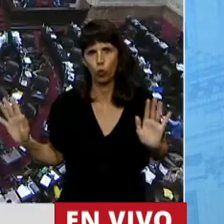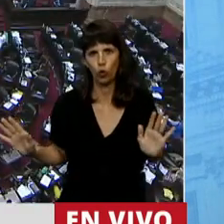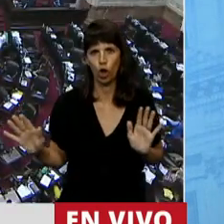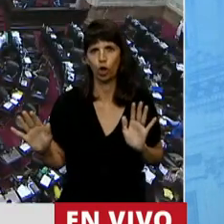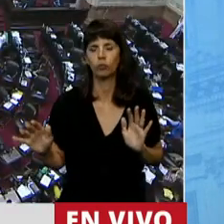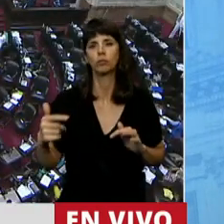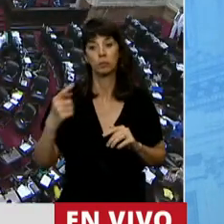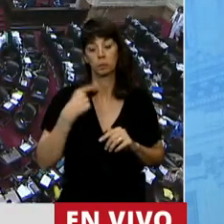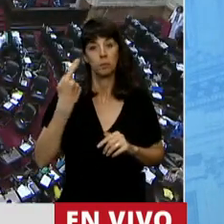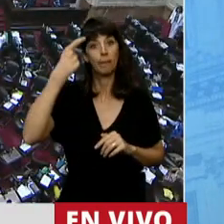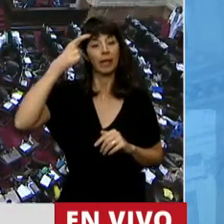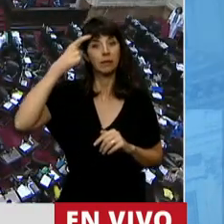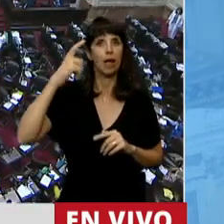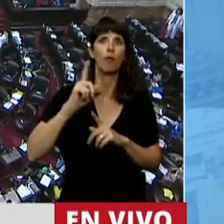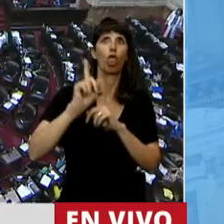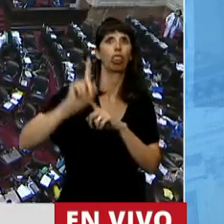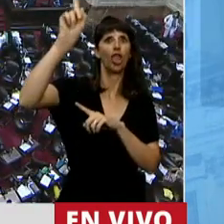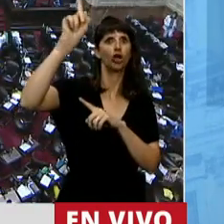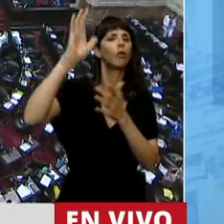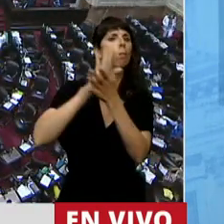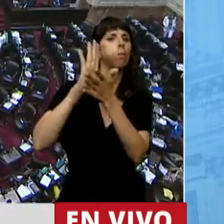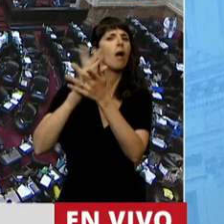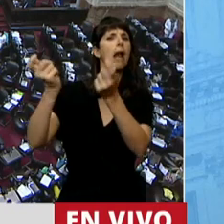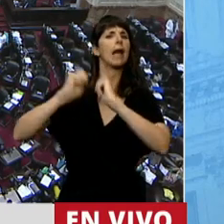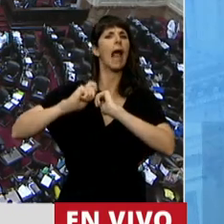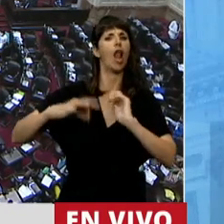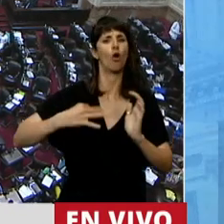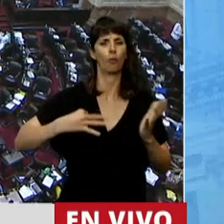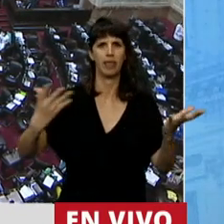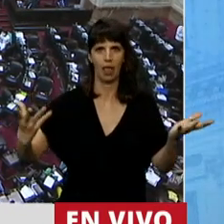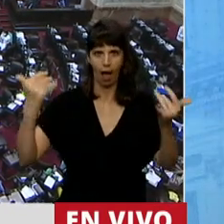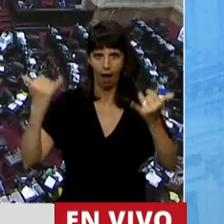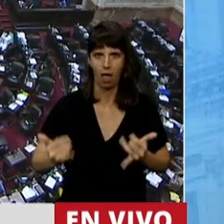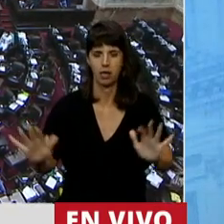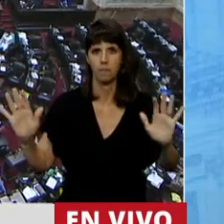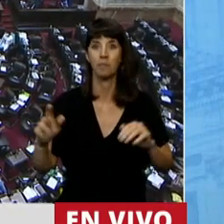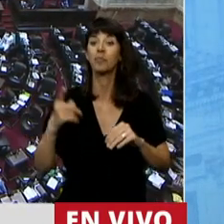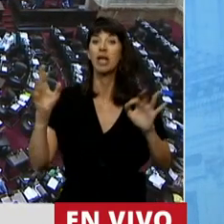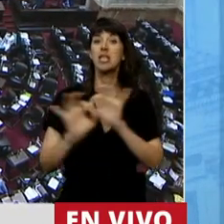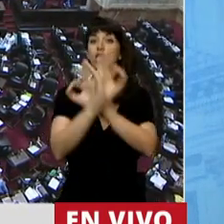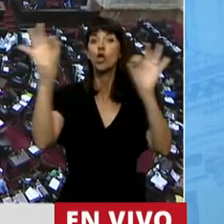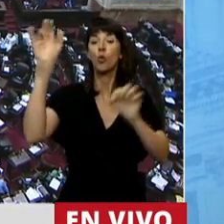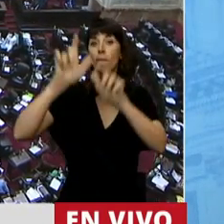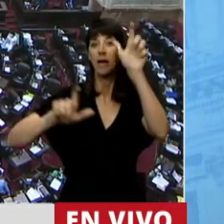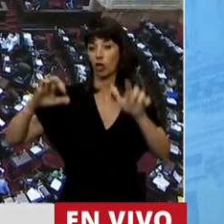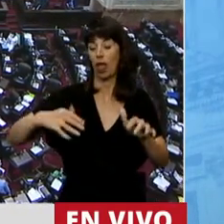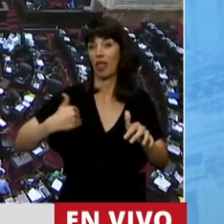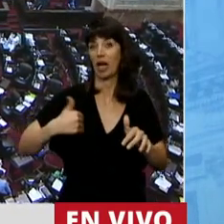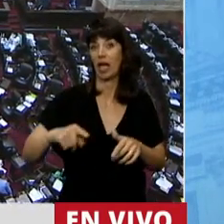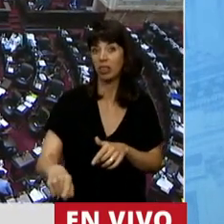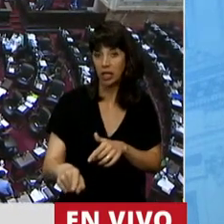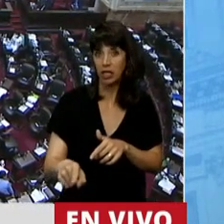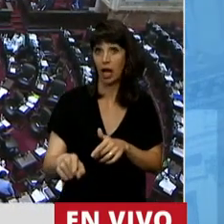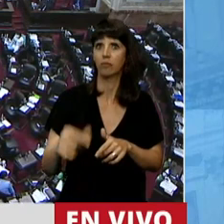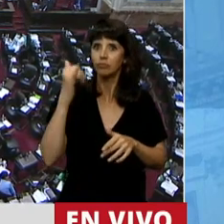considerar que Dios nos regala la vida y que ningún argentino que fue concebido es un